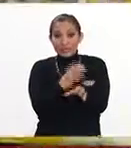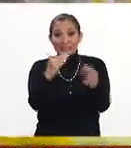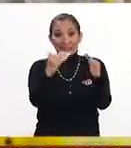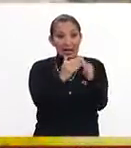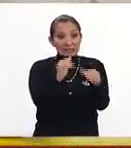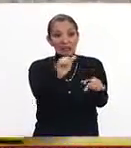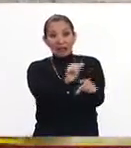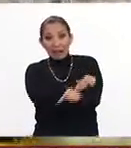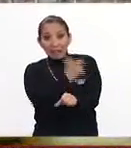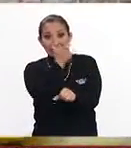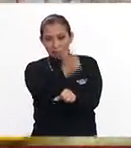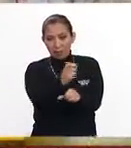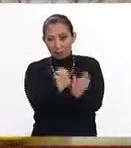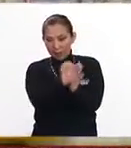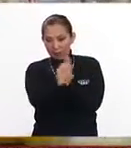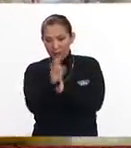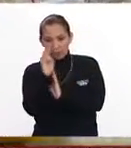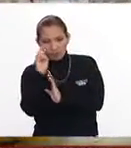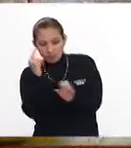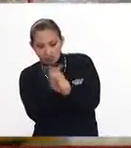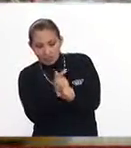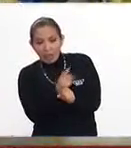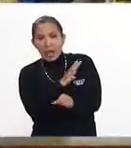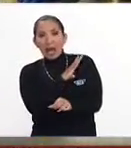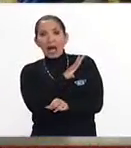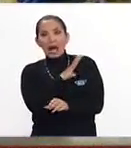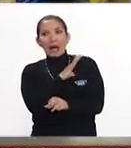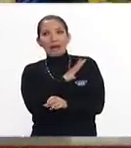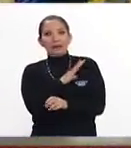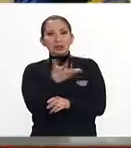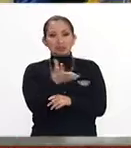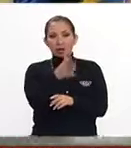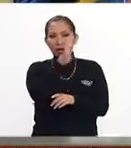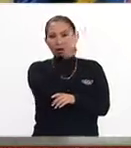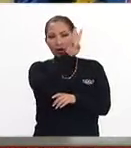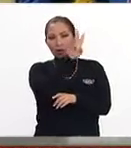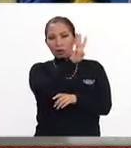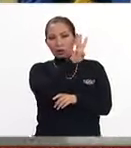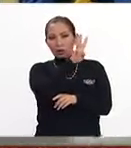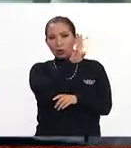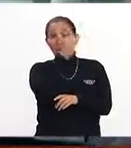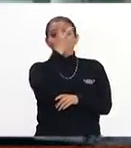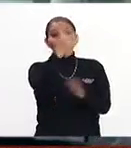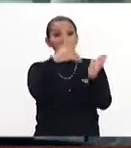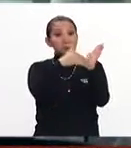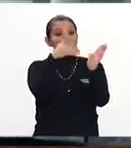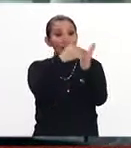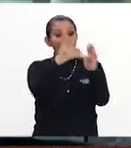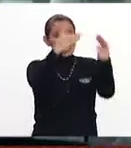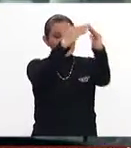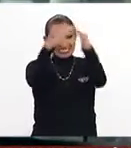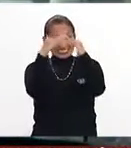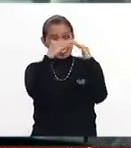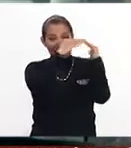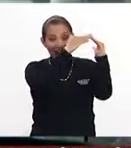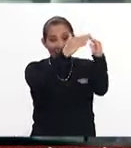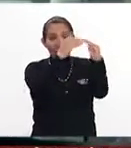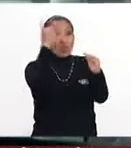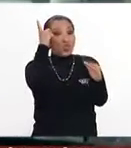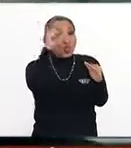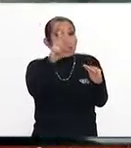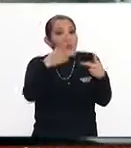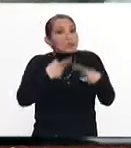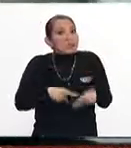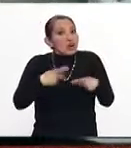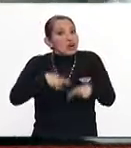Porque hemos visto, por ejemplo, que hay más de cuatro, de dos millones de viviendas, propiedad de